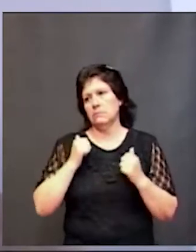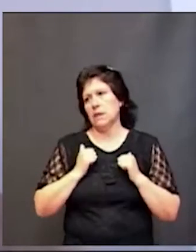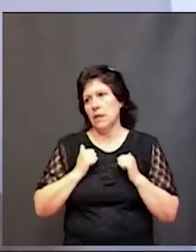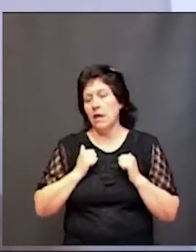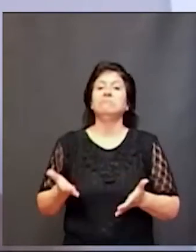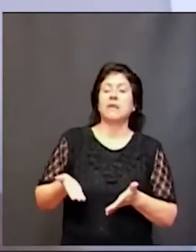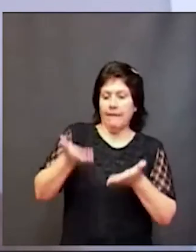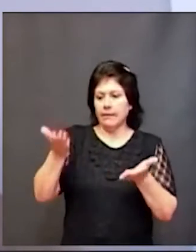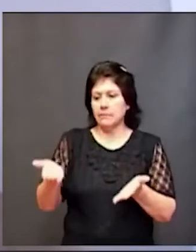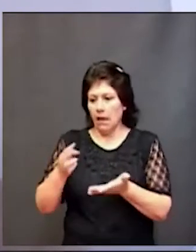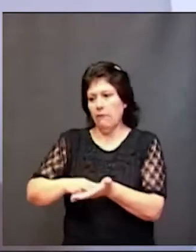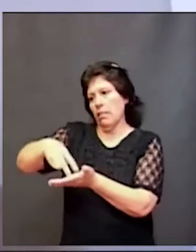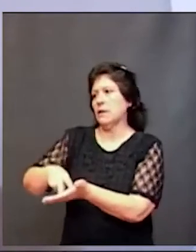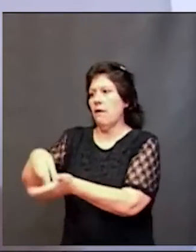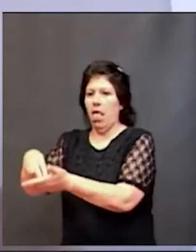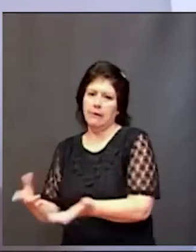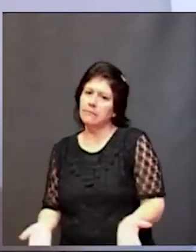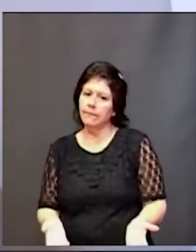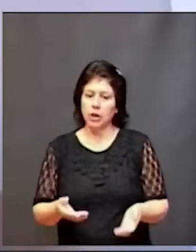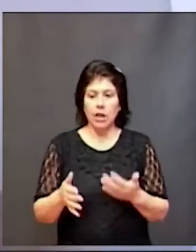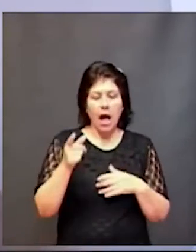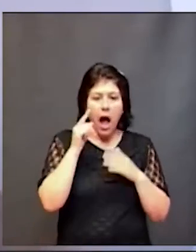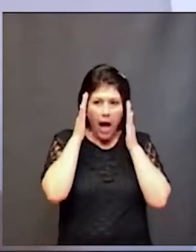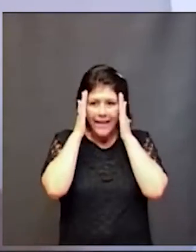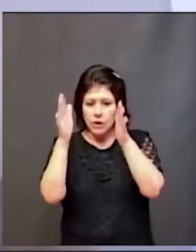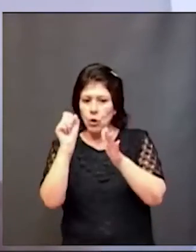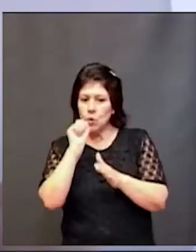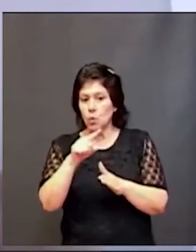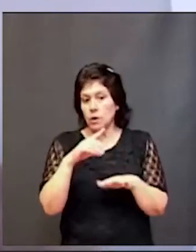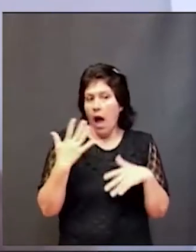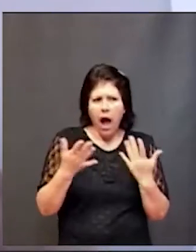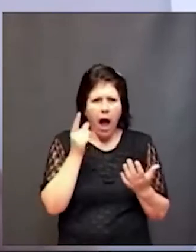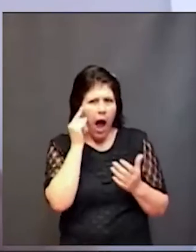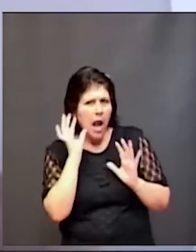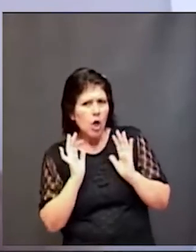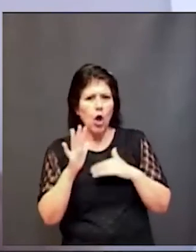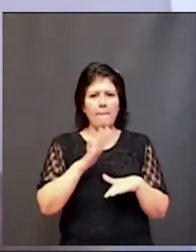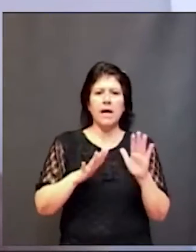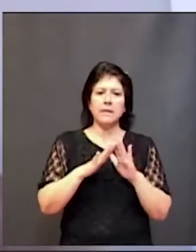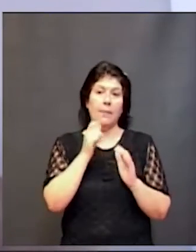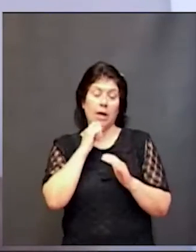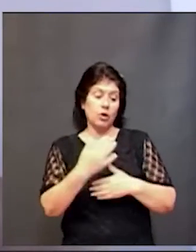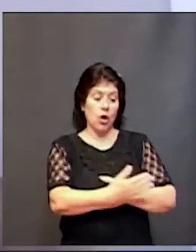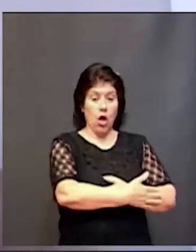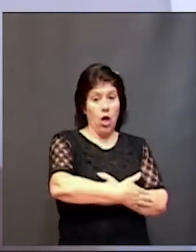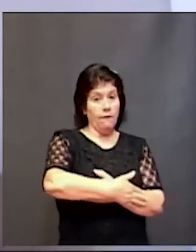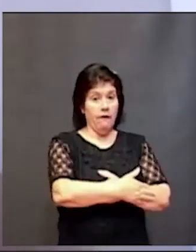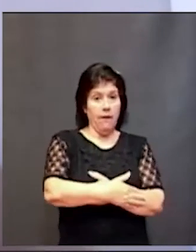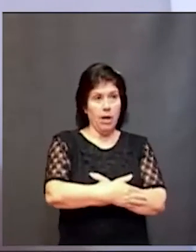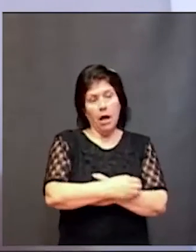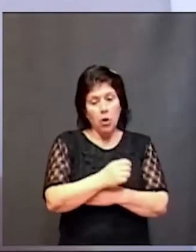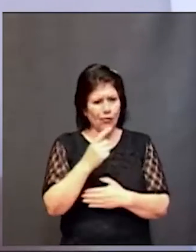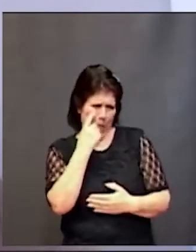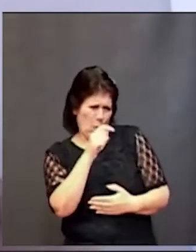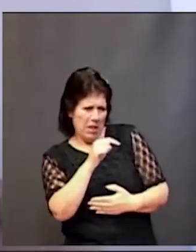pasando incluso a los 3 también algo pasa con su atención si sabemos que un niño nace con una predisposición genética a la matemática y llega